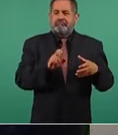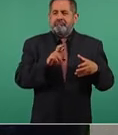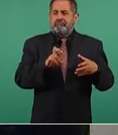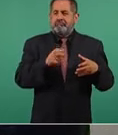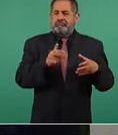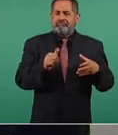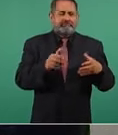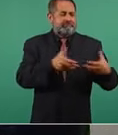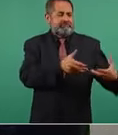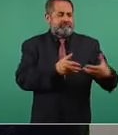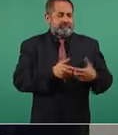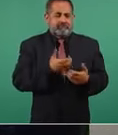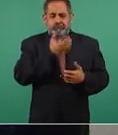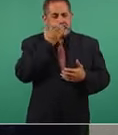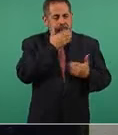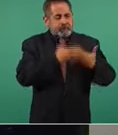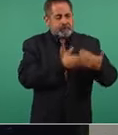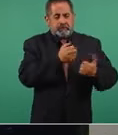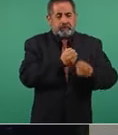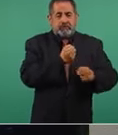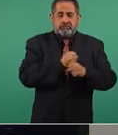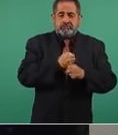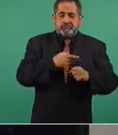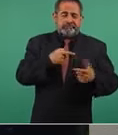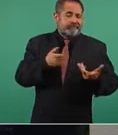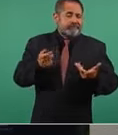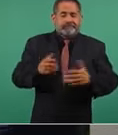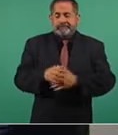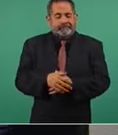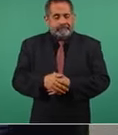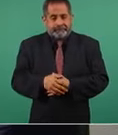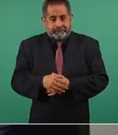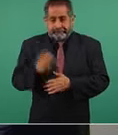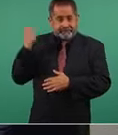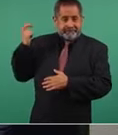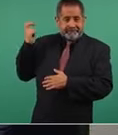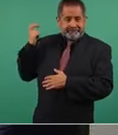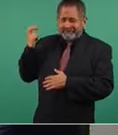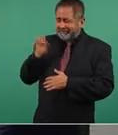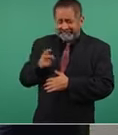del conservadurismo. Porque esto no es cierto.